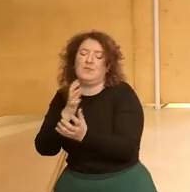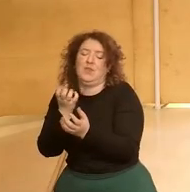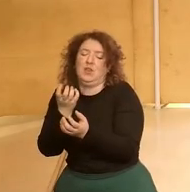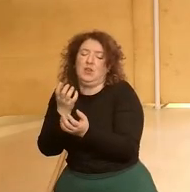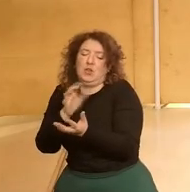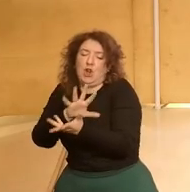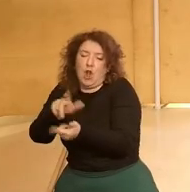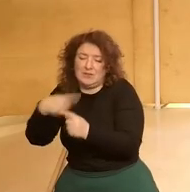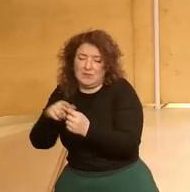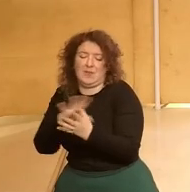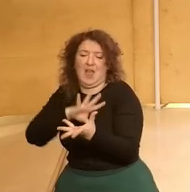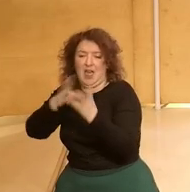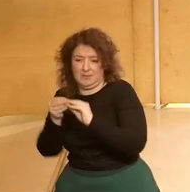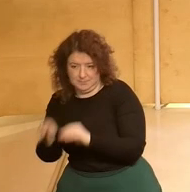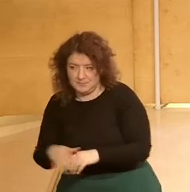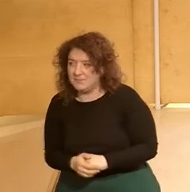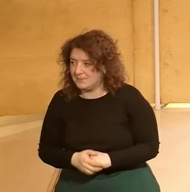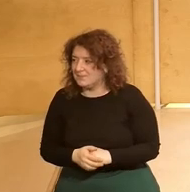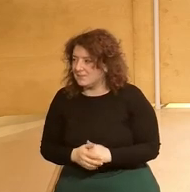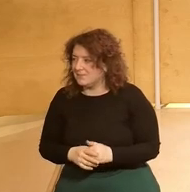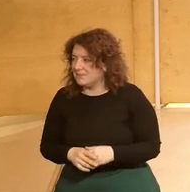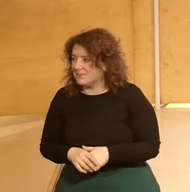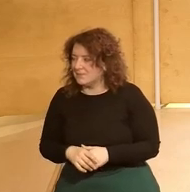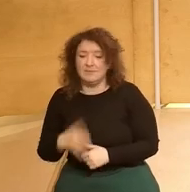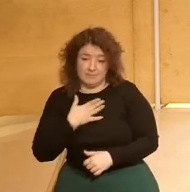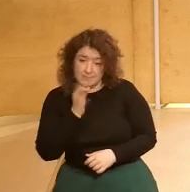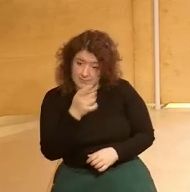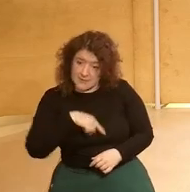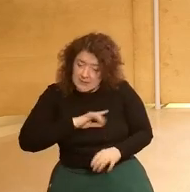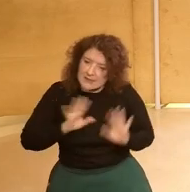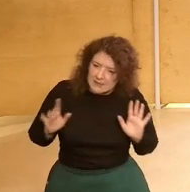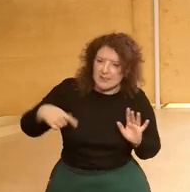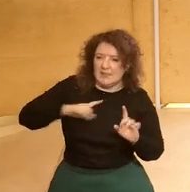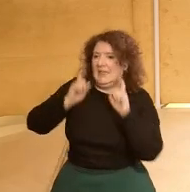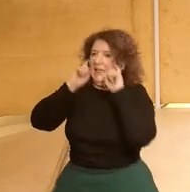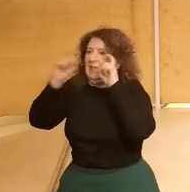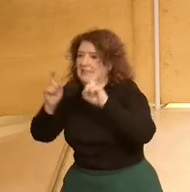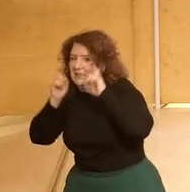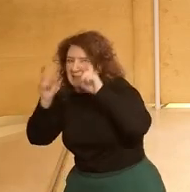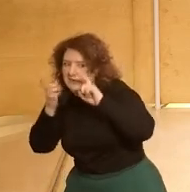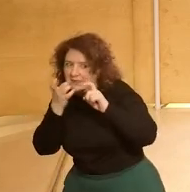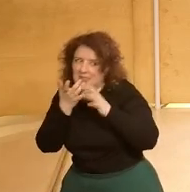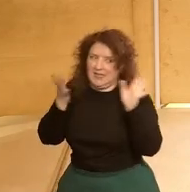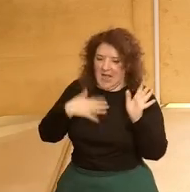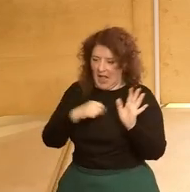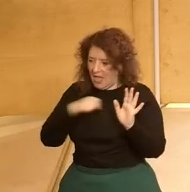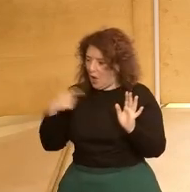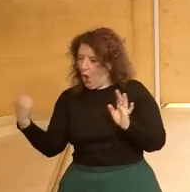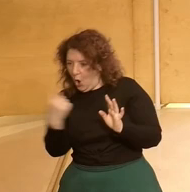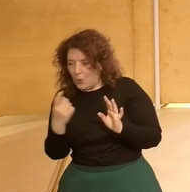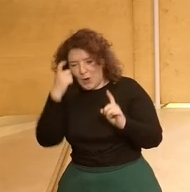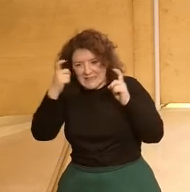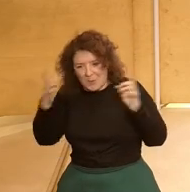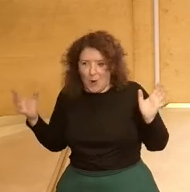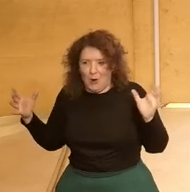efectivamente tenemos nuestros propios ecosistemas y confieso que a veces tenemos que hacer un esfuerzo por meternos en los del resto pero bueno poco a